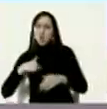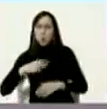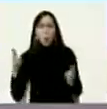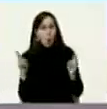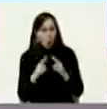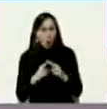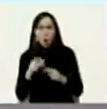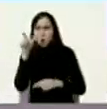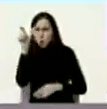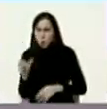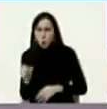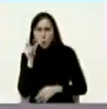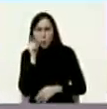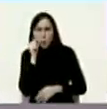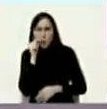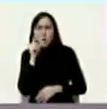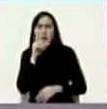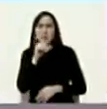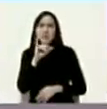a Dac Nillander